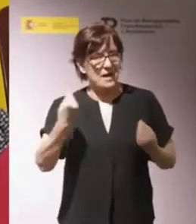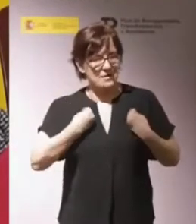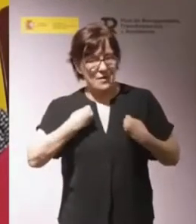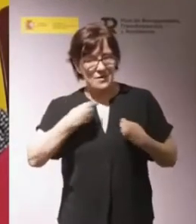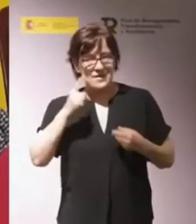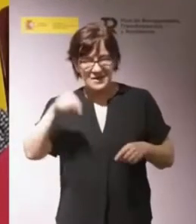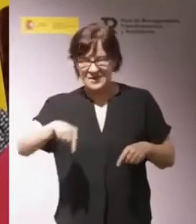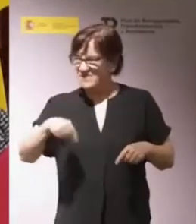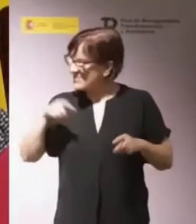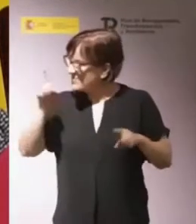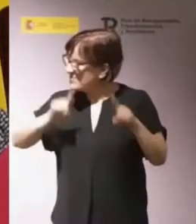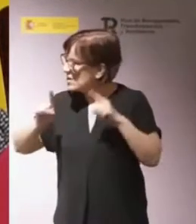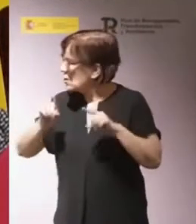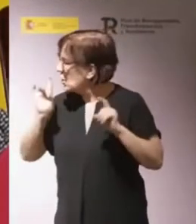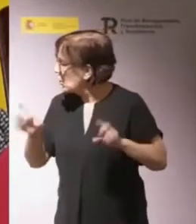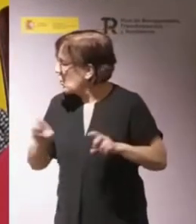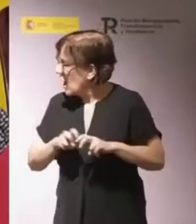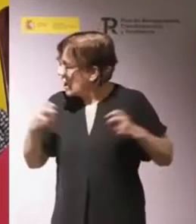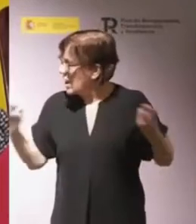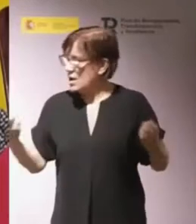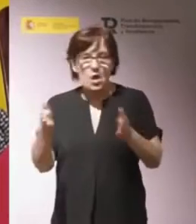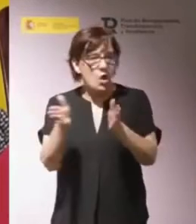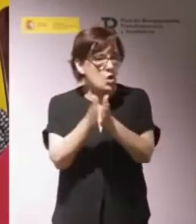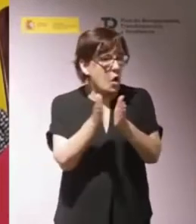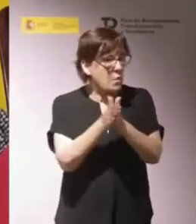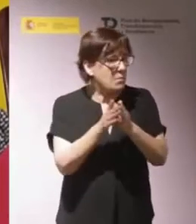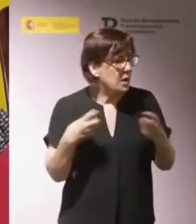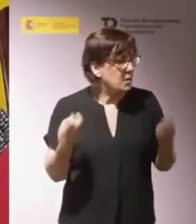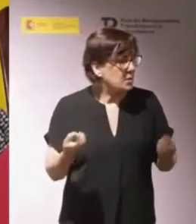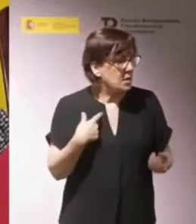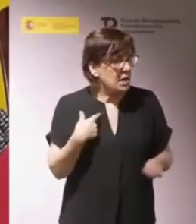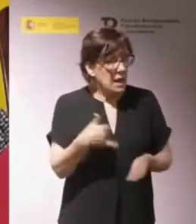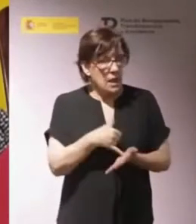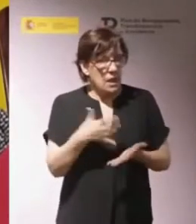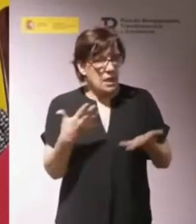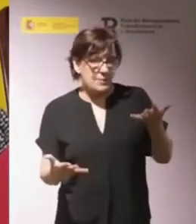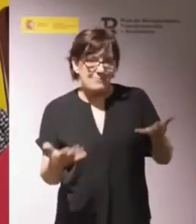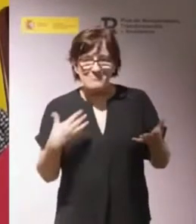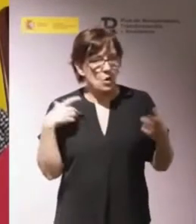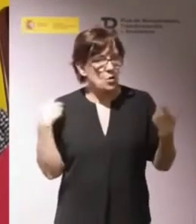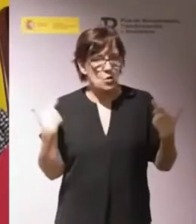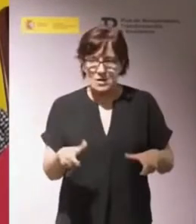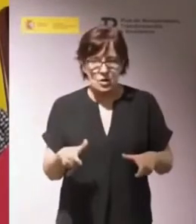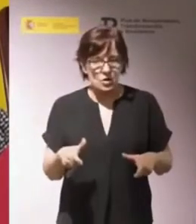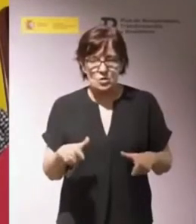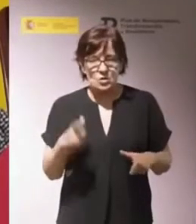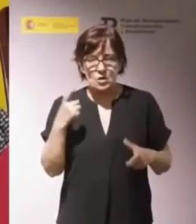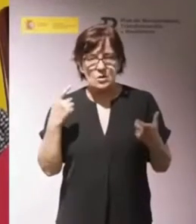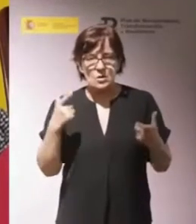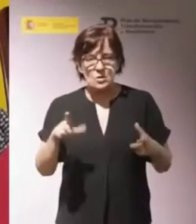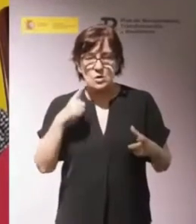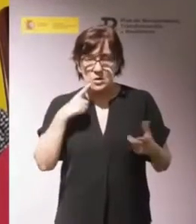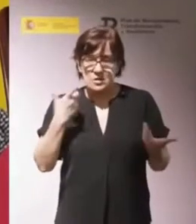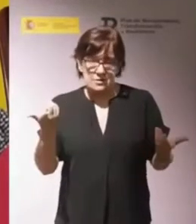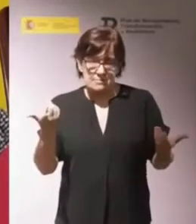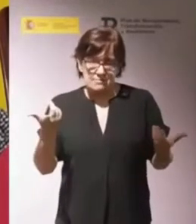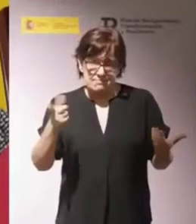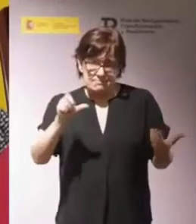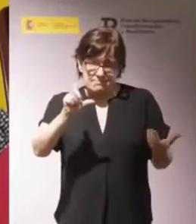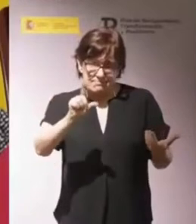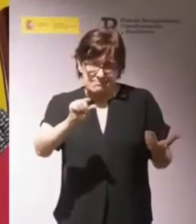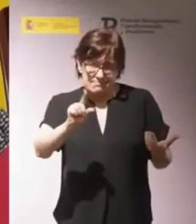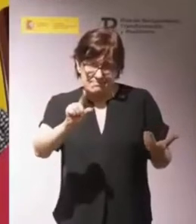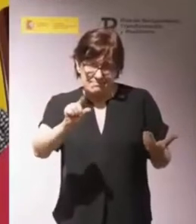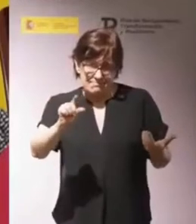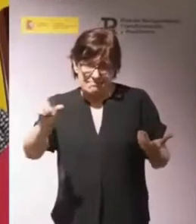preocupa, y hago como el resto de mis compañeros, pero tengo que decirlo, la debilidad de nuestro sector, que sufre una fuerte precarización, lo sabemos